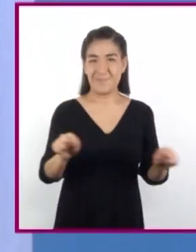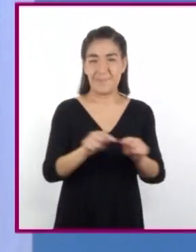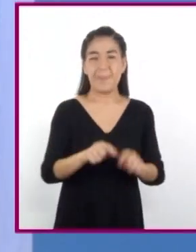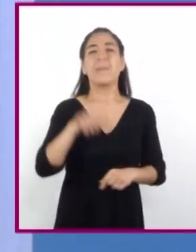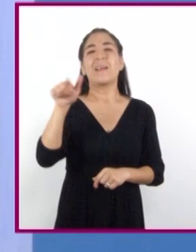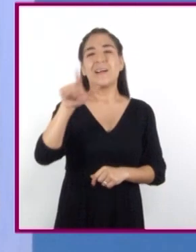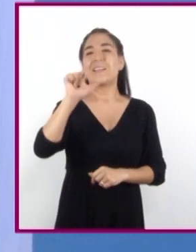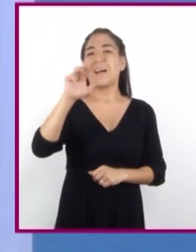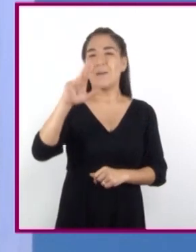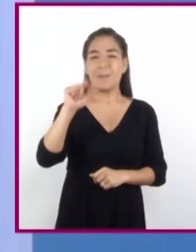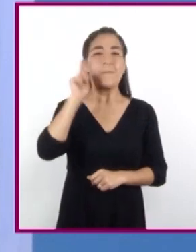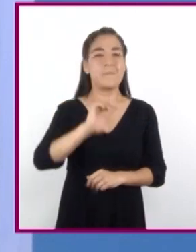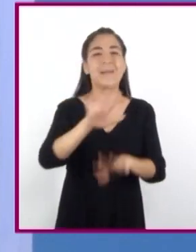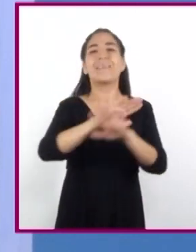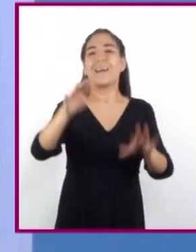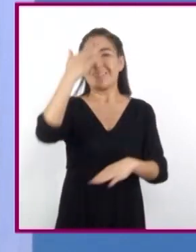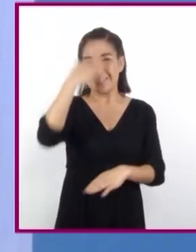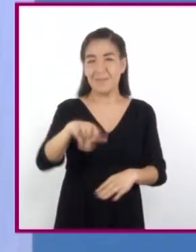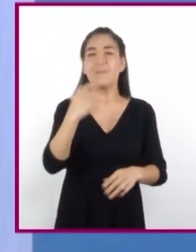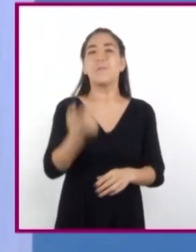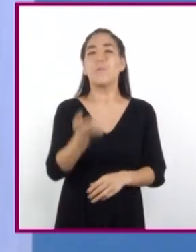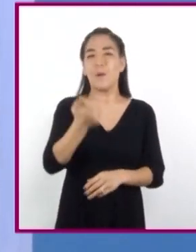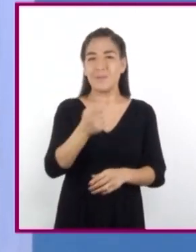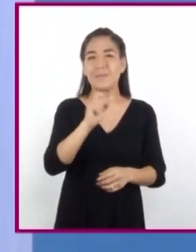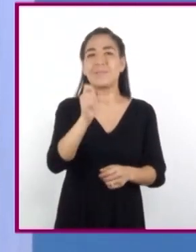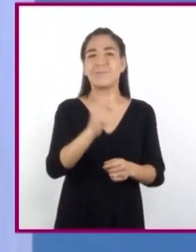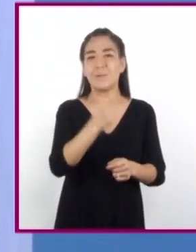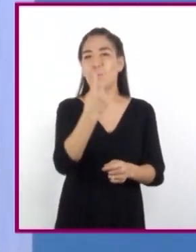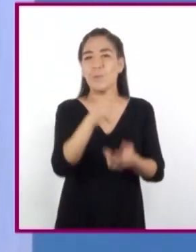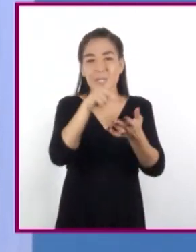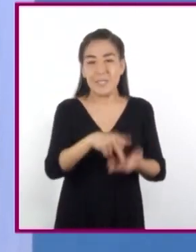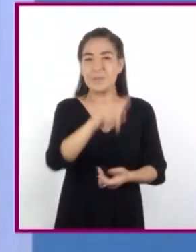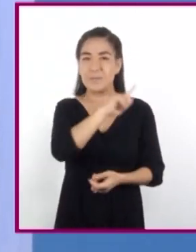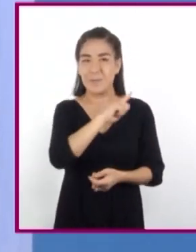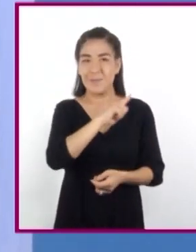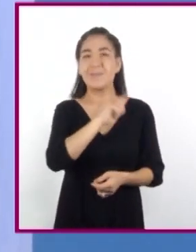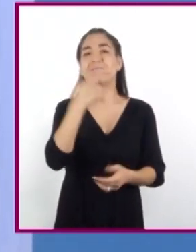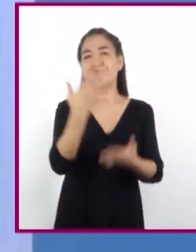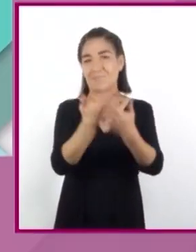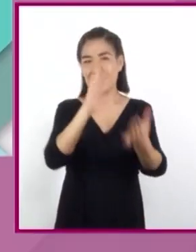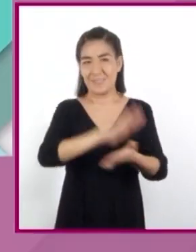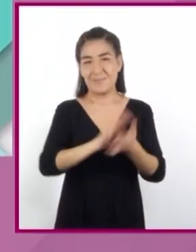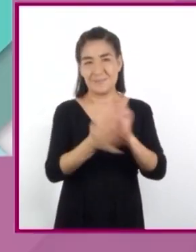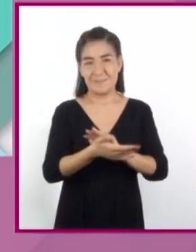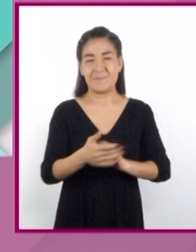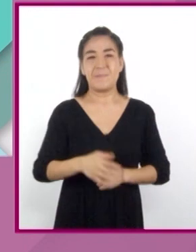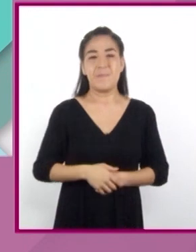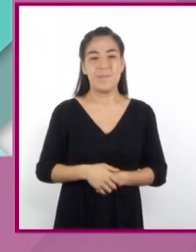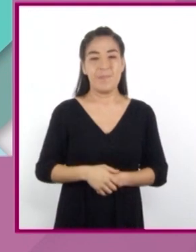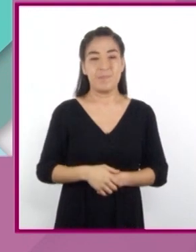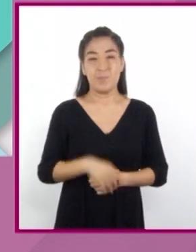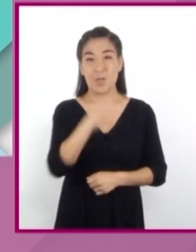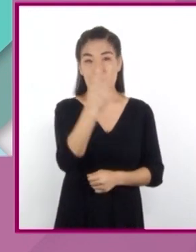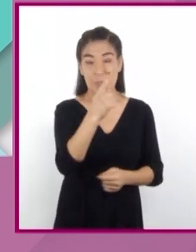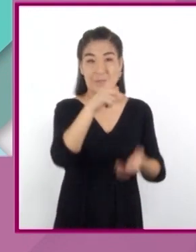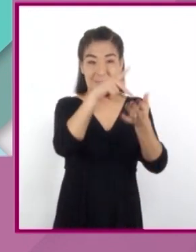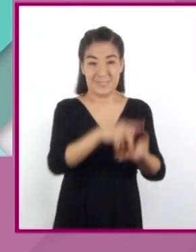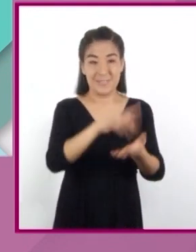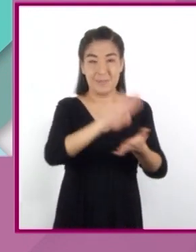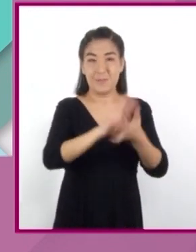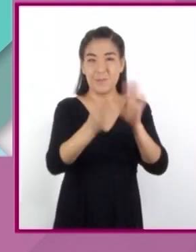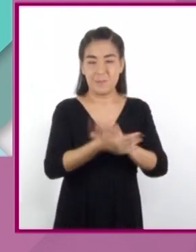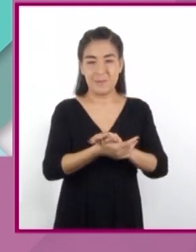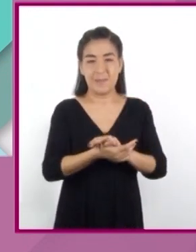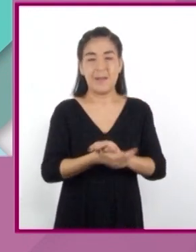ya sabrá cómo obtener el precio de cada kilogramos de tortillas que le pidan. De un kilogramos de tortillas